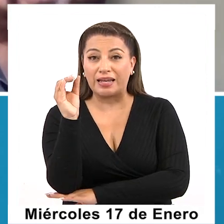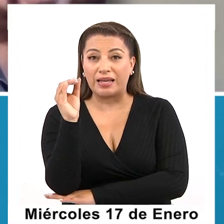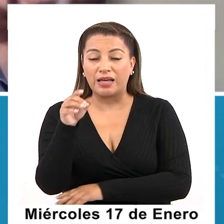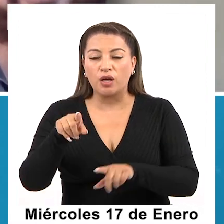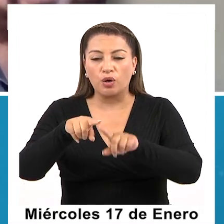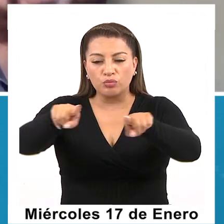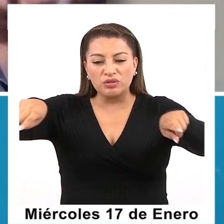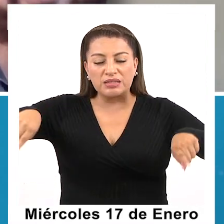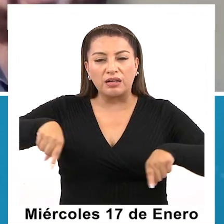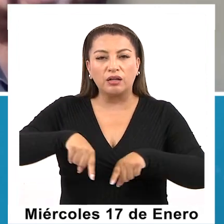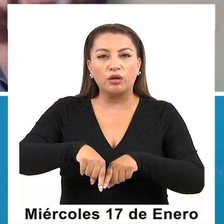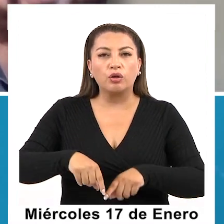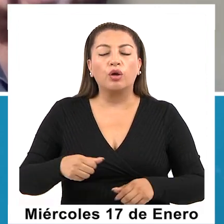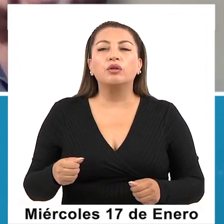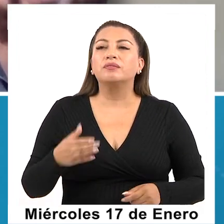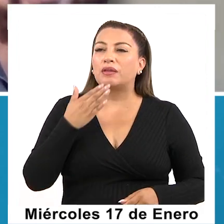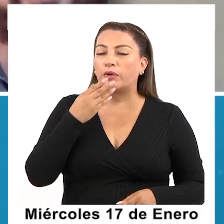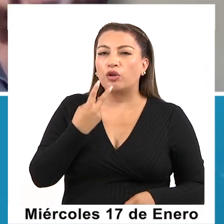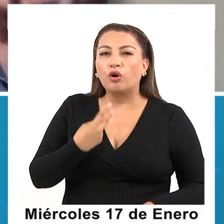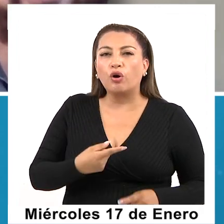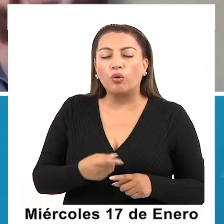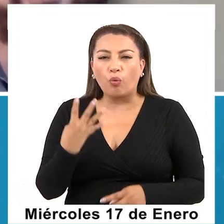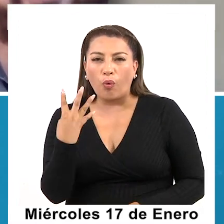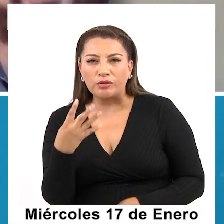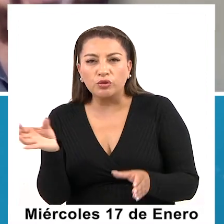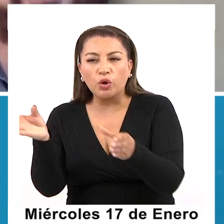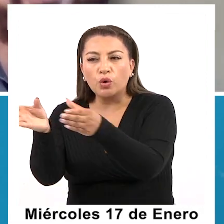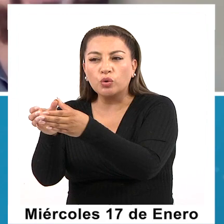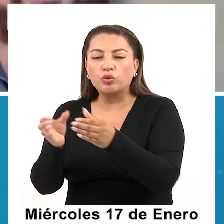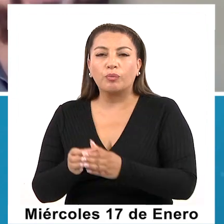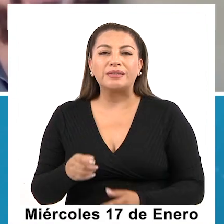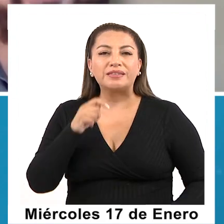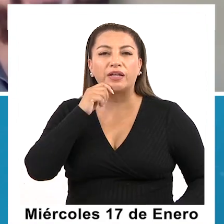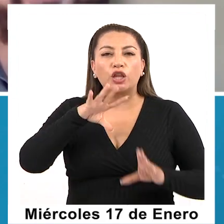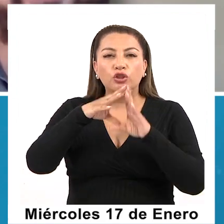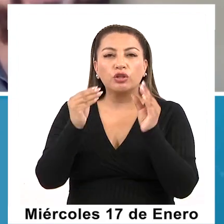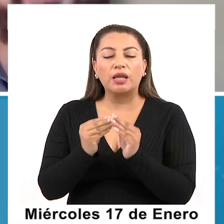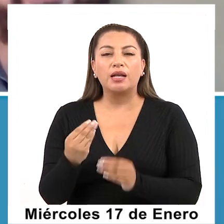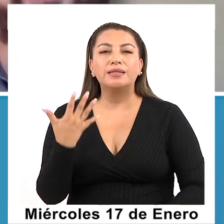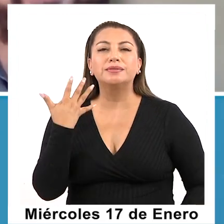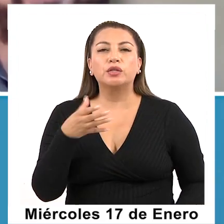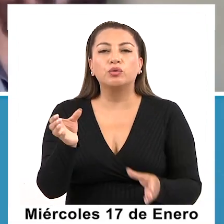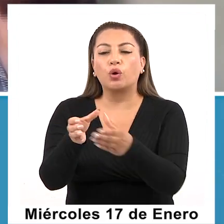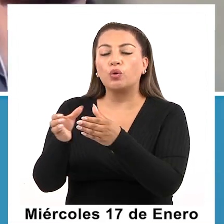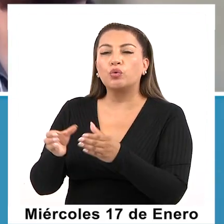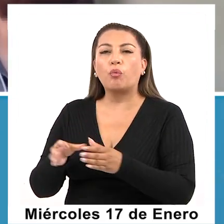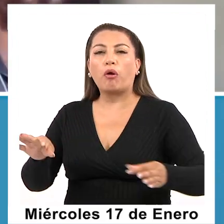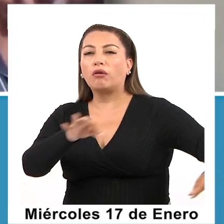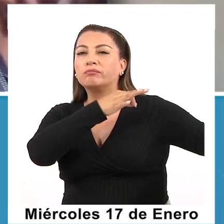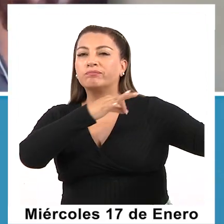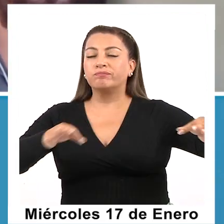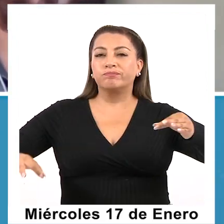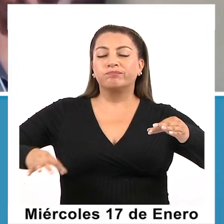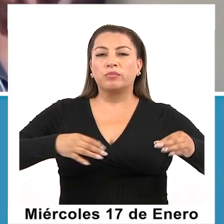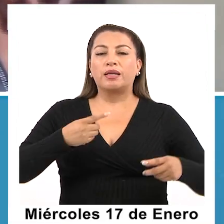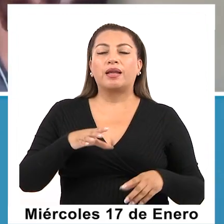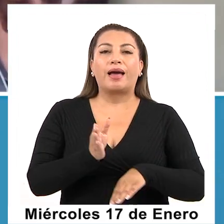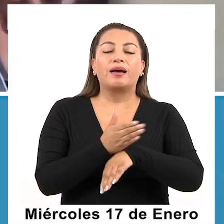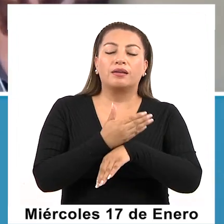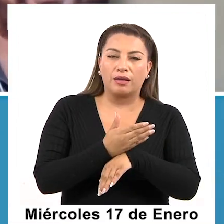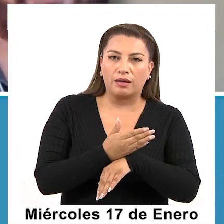junto a otras cuatro orquestas. Vamos a hacer cinco orquestas de la zona norte, una orquesta que representa a Arica,